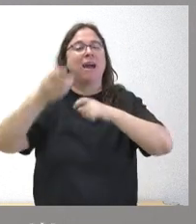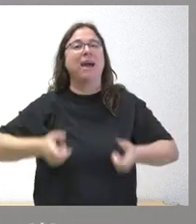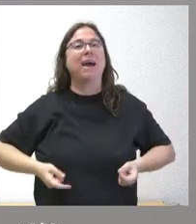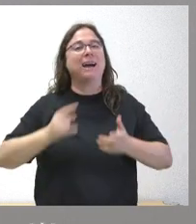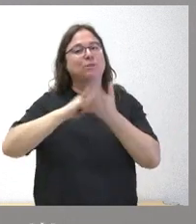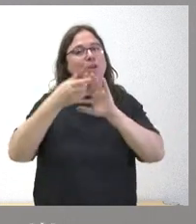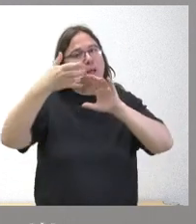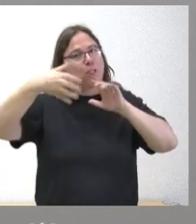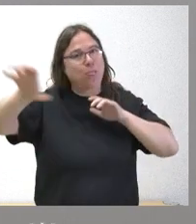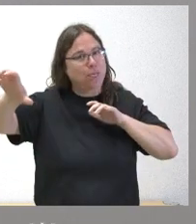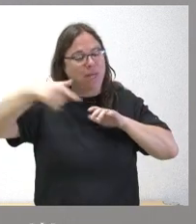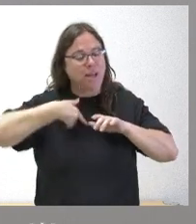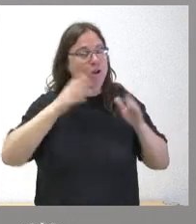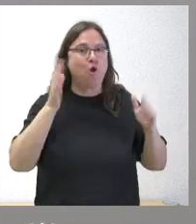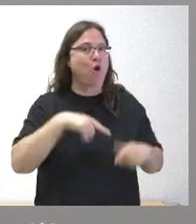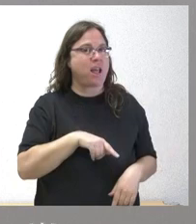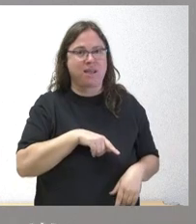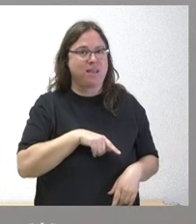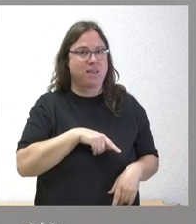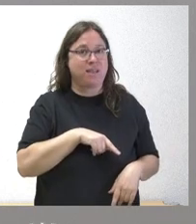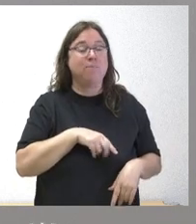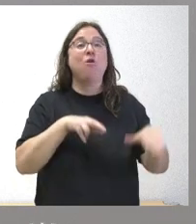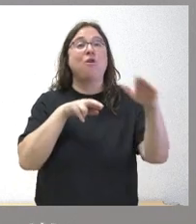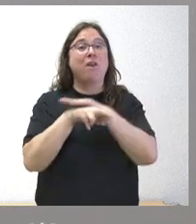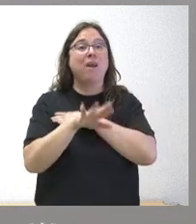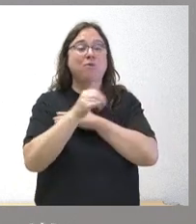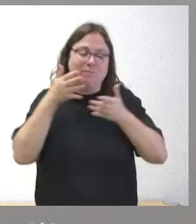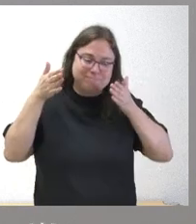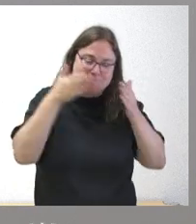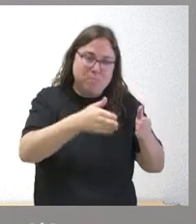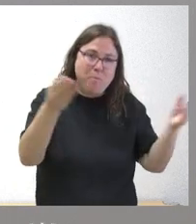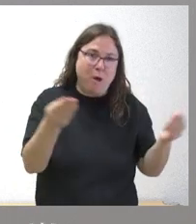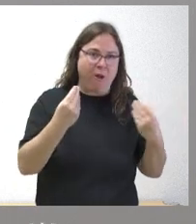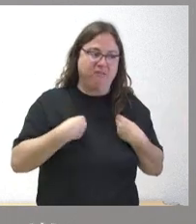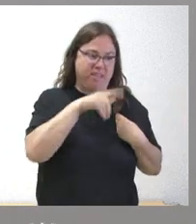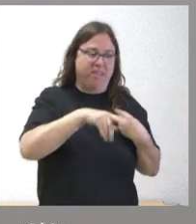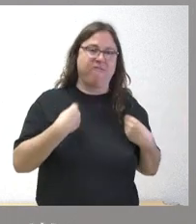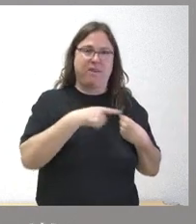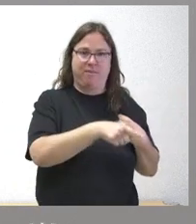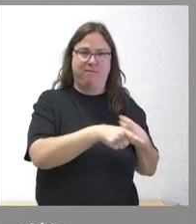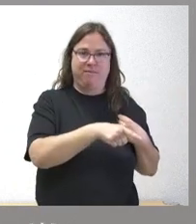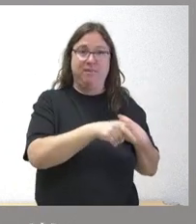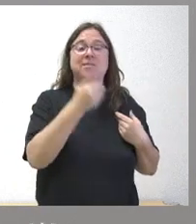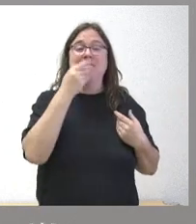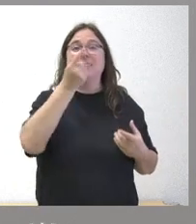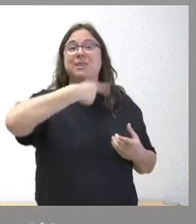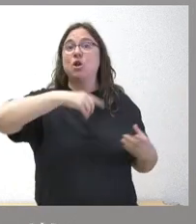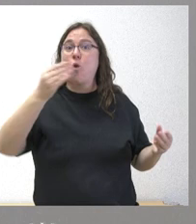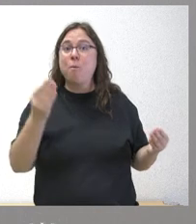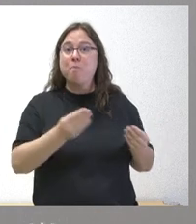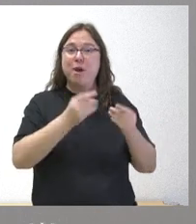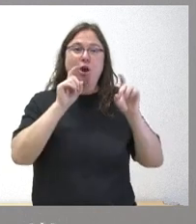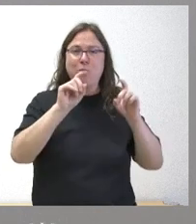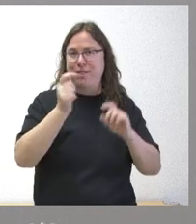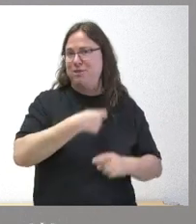que no tenemos en Castilla y León porque todos los recursos los destinamos a mejorar la vida de la gente y si nosotros tenemos la mejor educación de